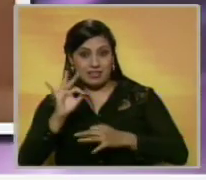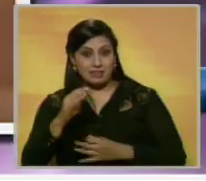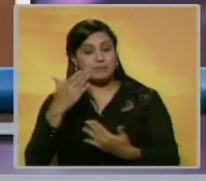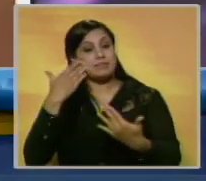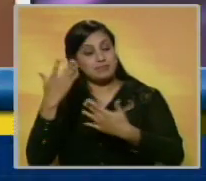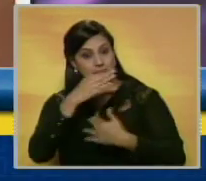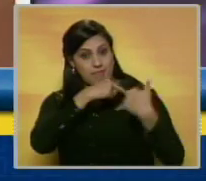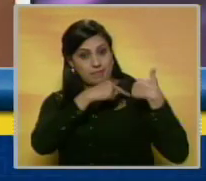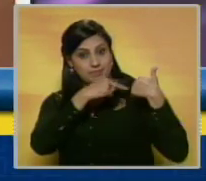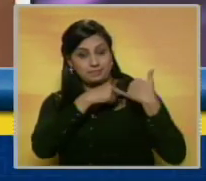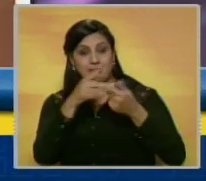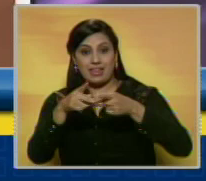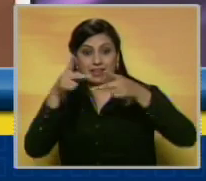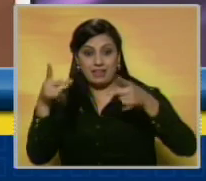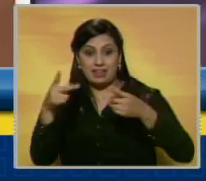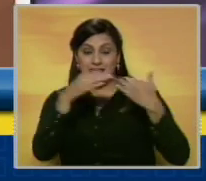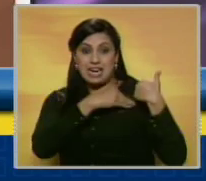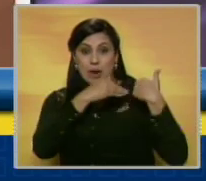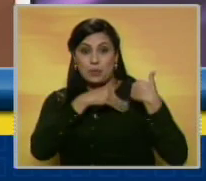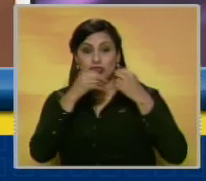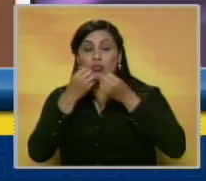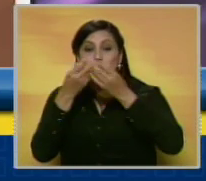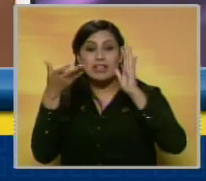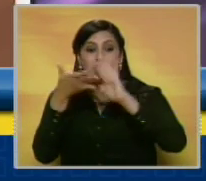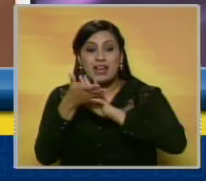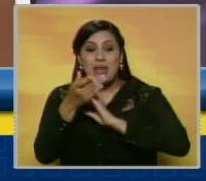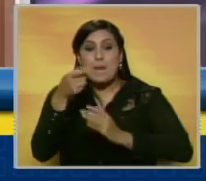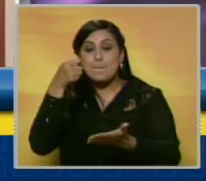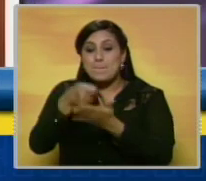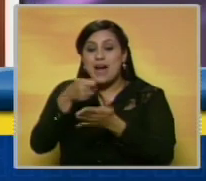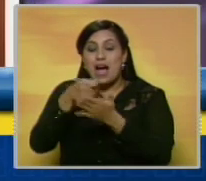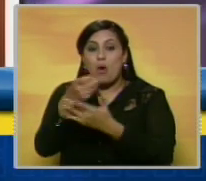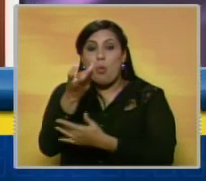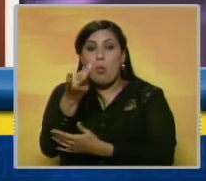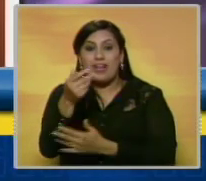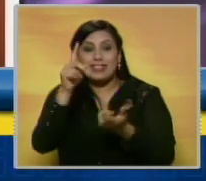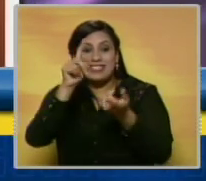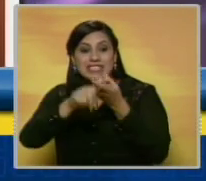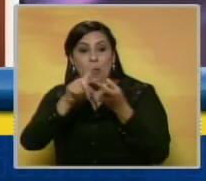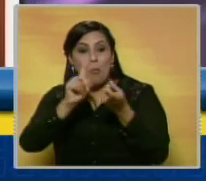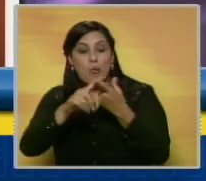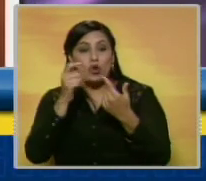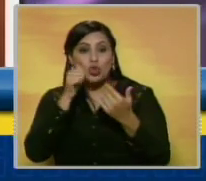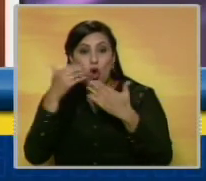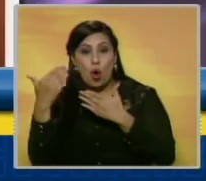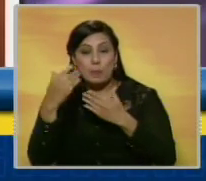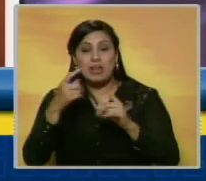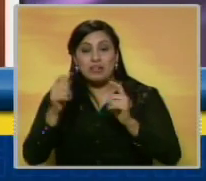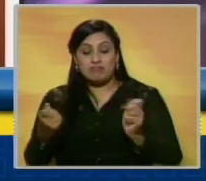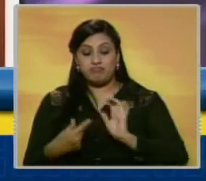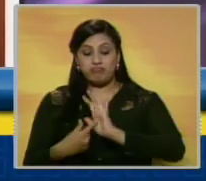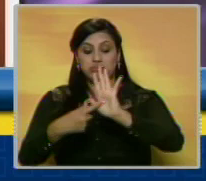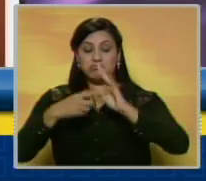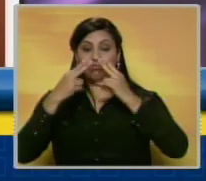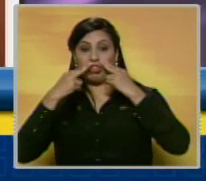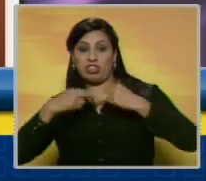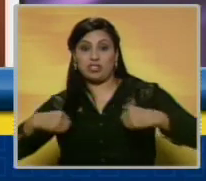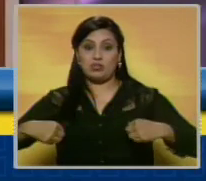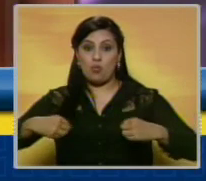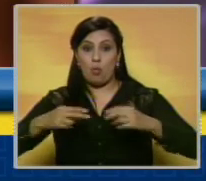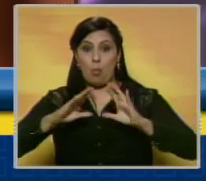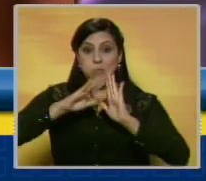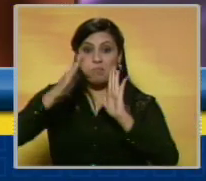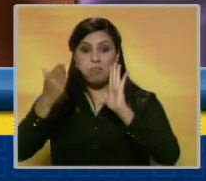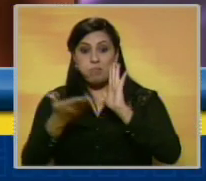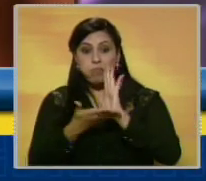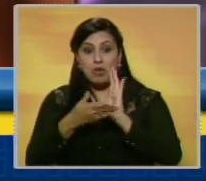Un representante de la revista fue el encargado de revelar cuánto le habían pagado a la esposa de Kanye West por esta atrevida sesión de fotos debido